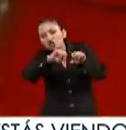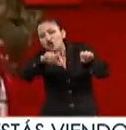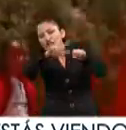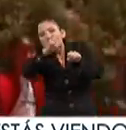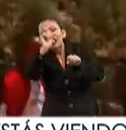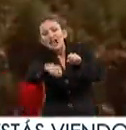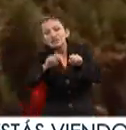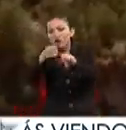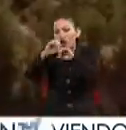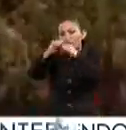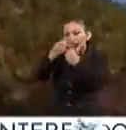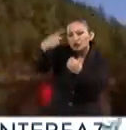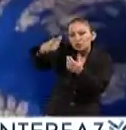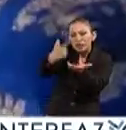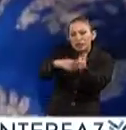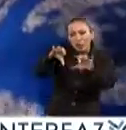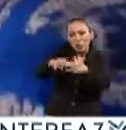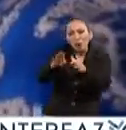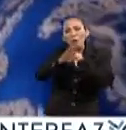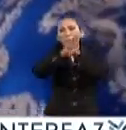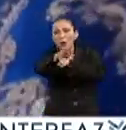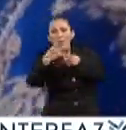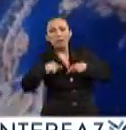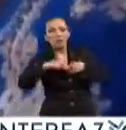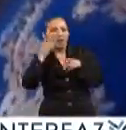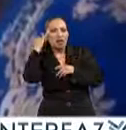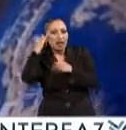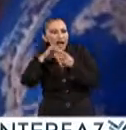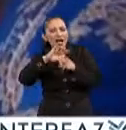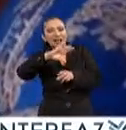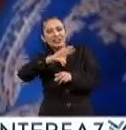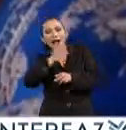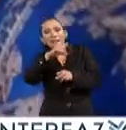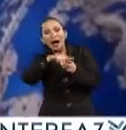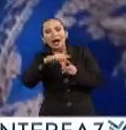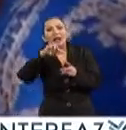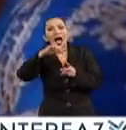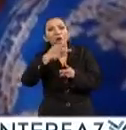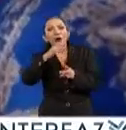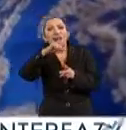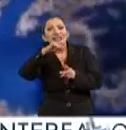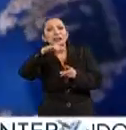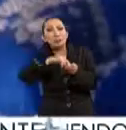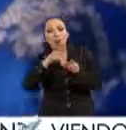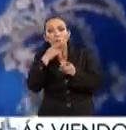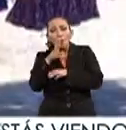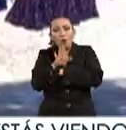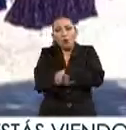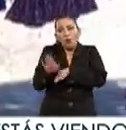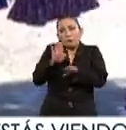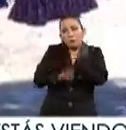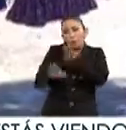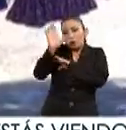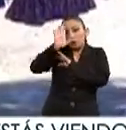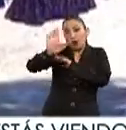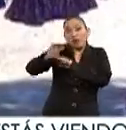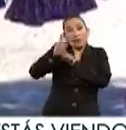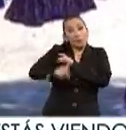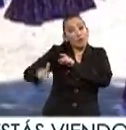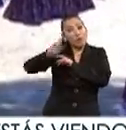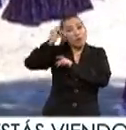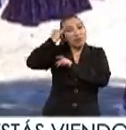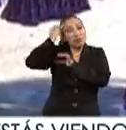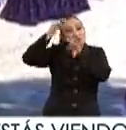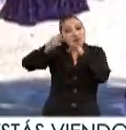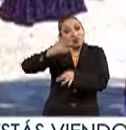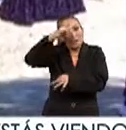y la organización comunitaria migración indígena chamanismo nahualismo y el patrimonio biocultural de los pueblos indígenas de